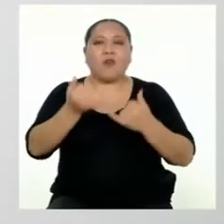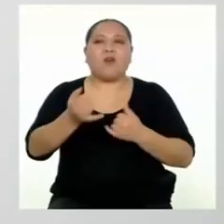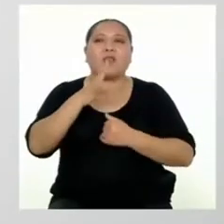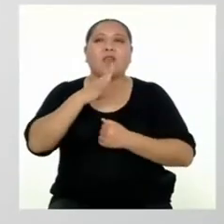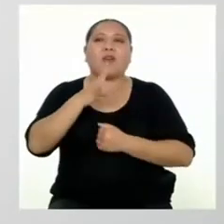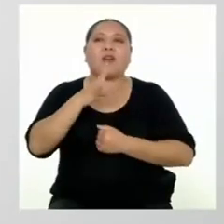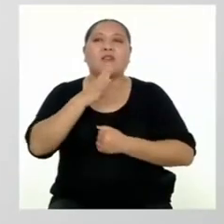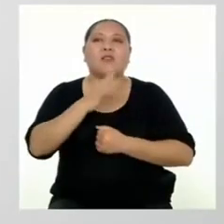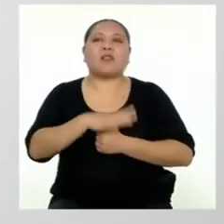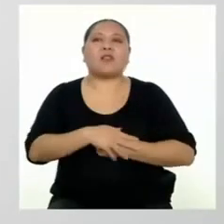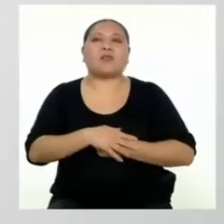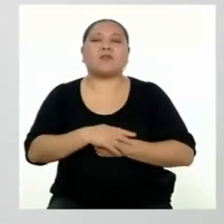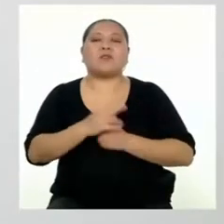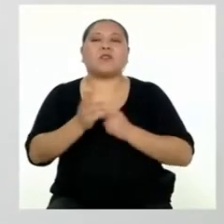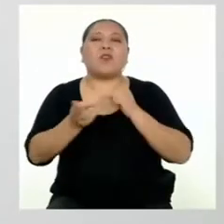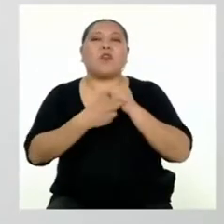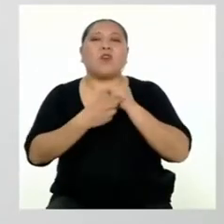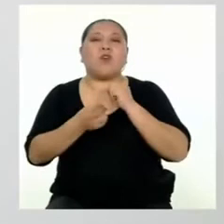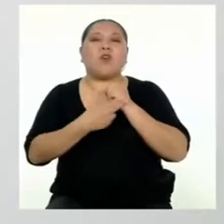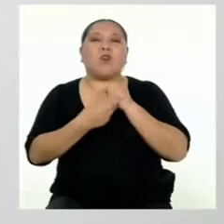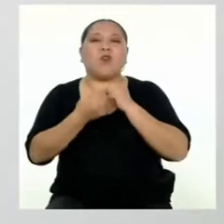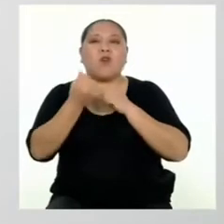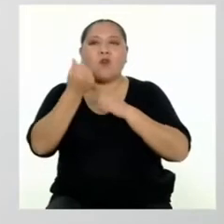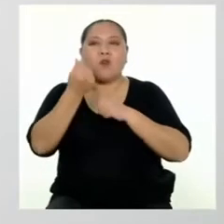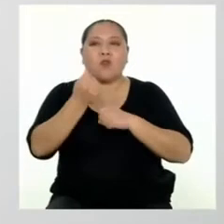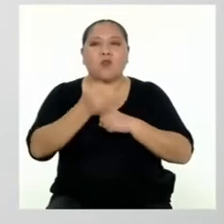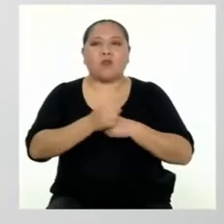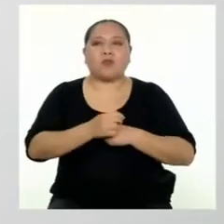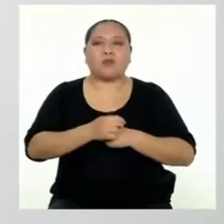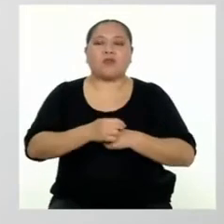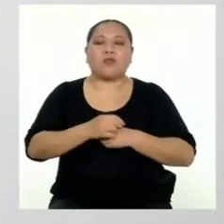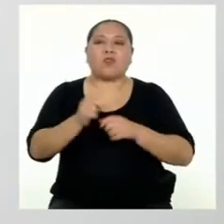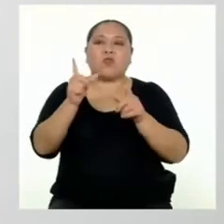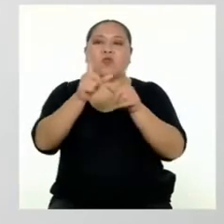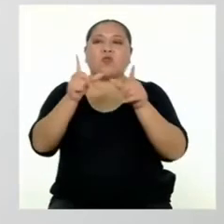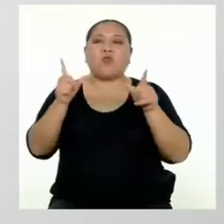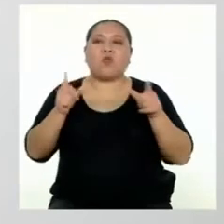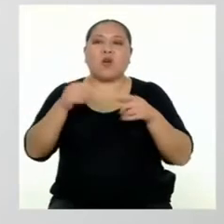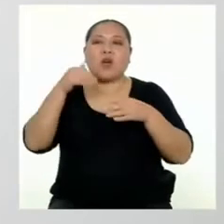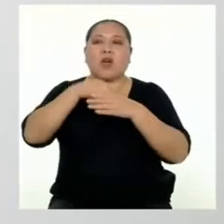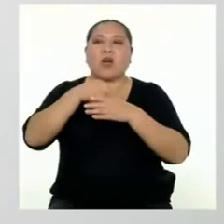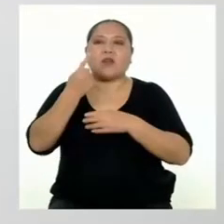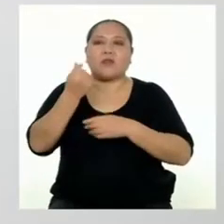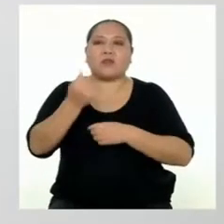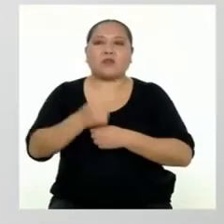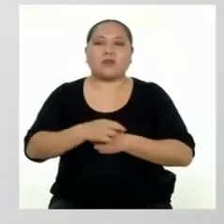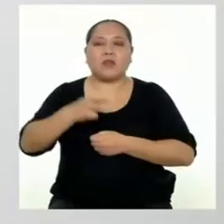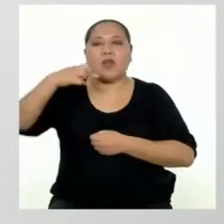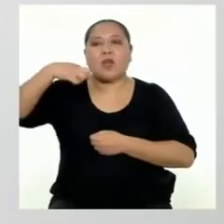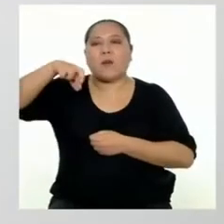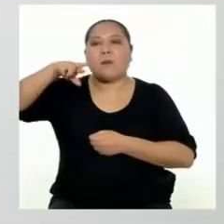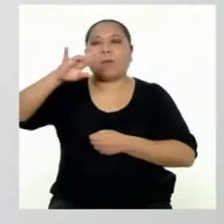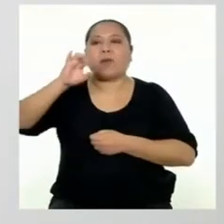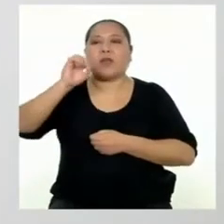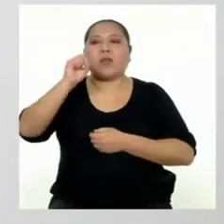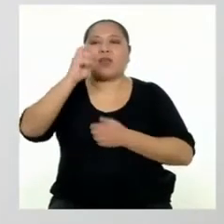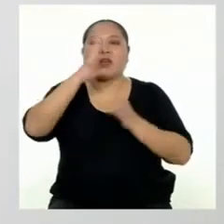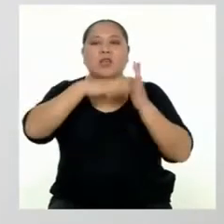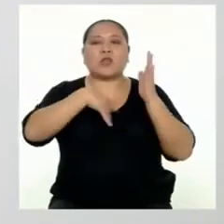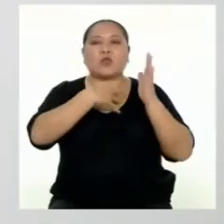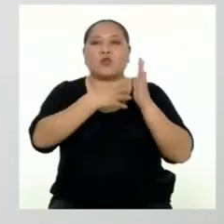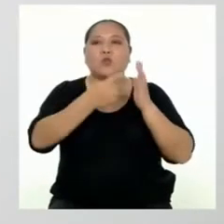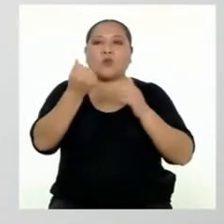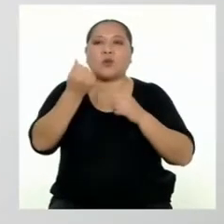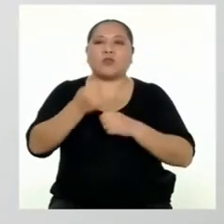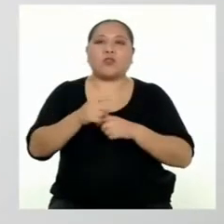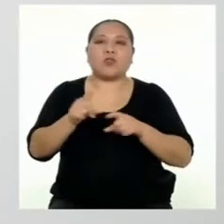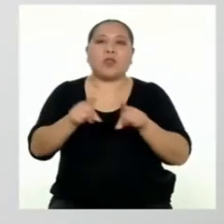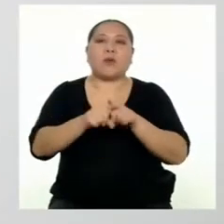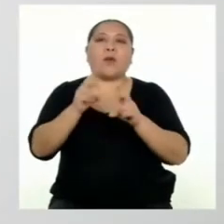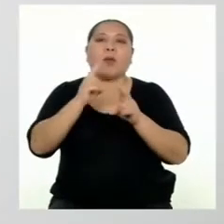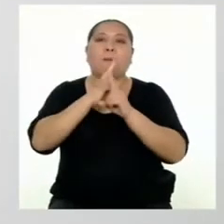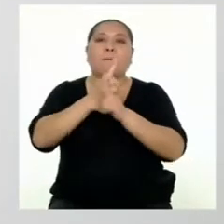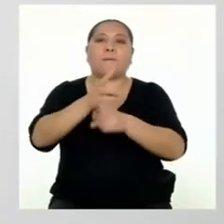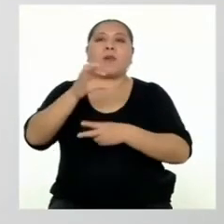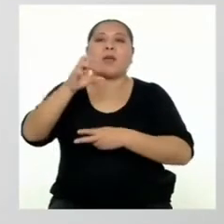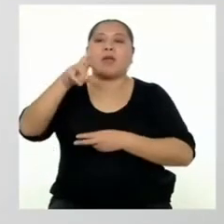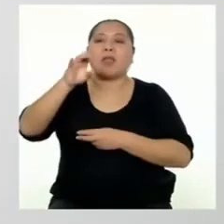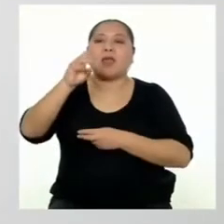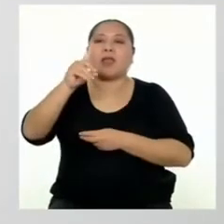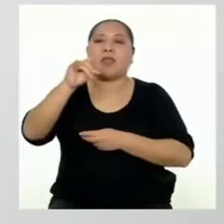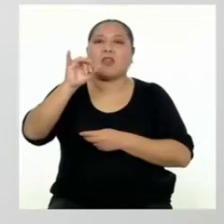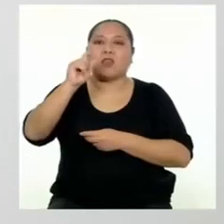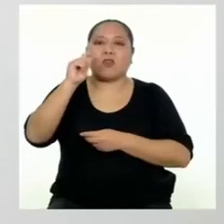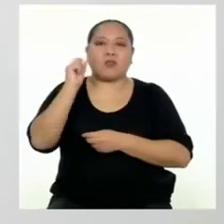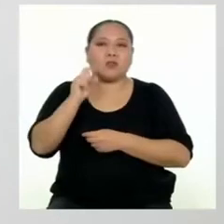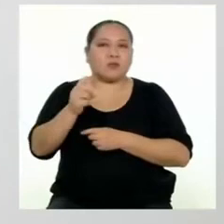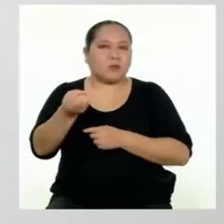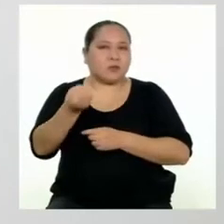hablaremos sobre el ahorro, las entidades financieras, el presupuesto y los créditos. Dime,